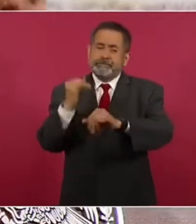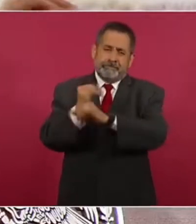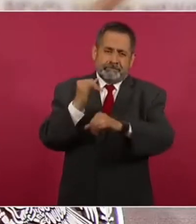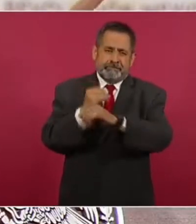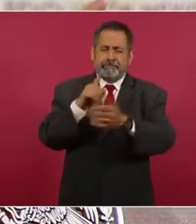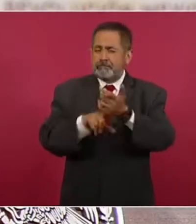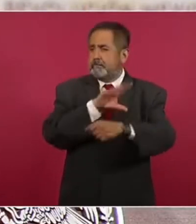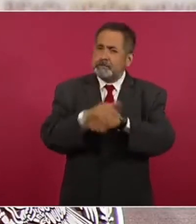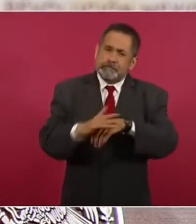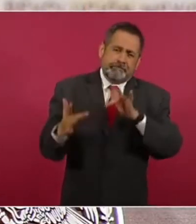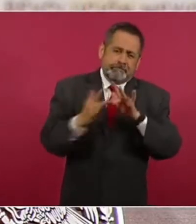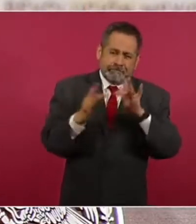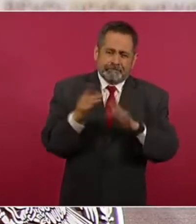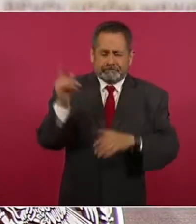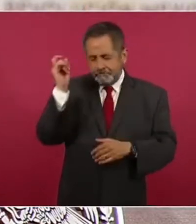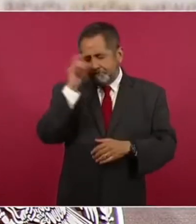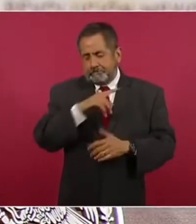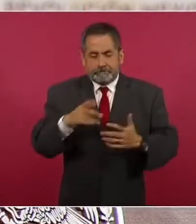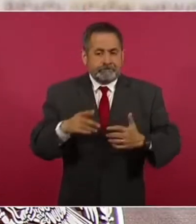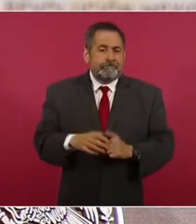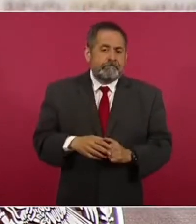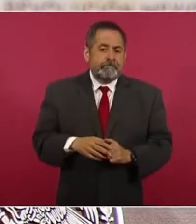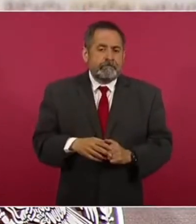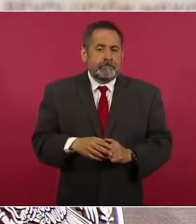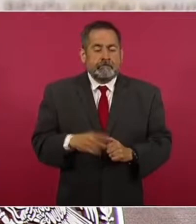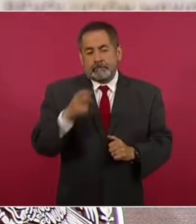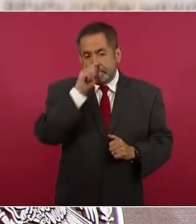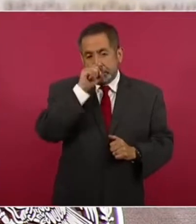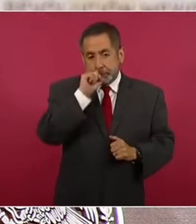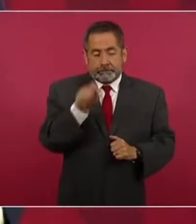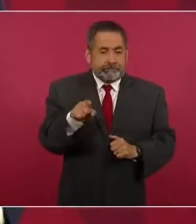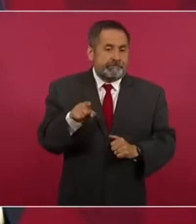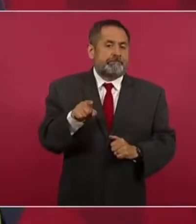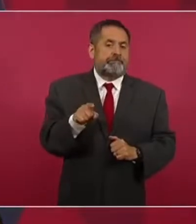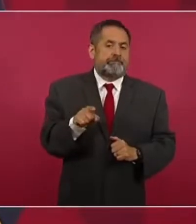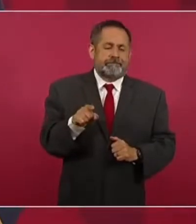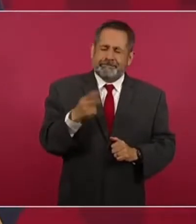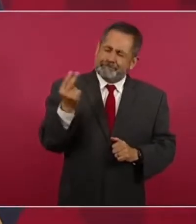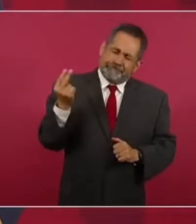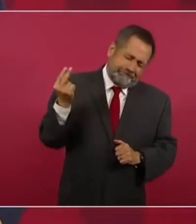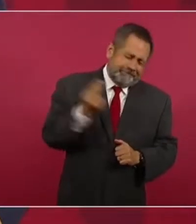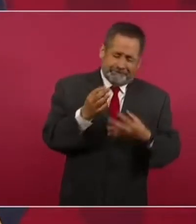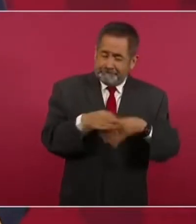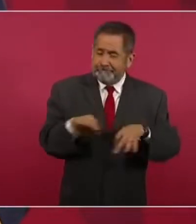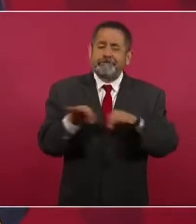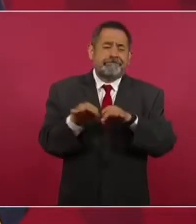poderse comunicar con internet. Y es fundamental,